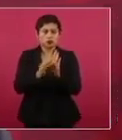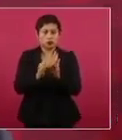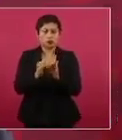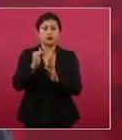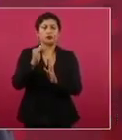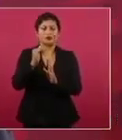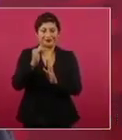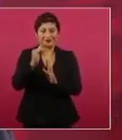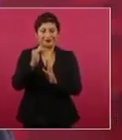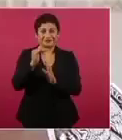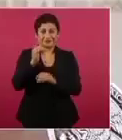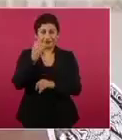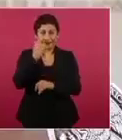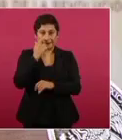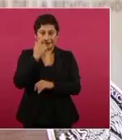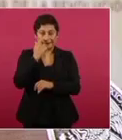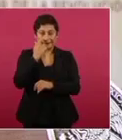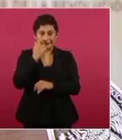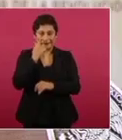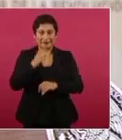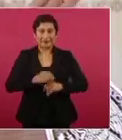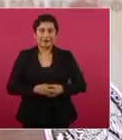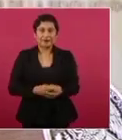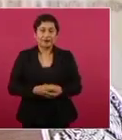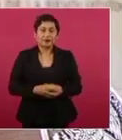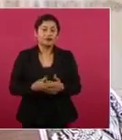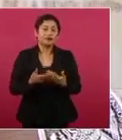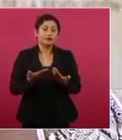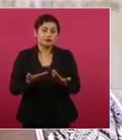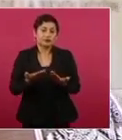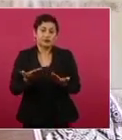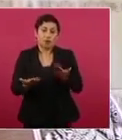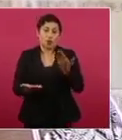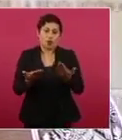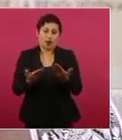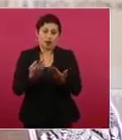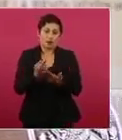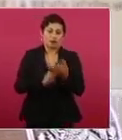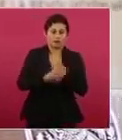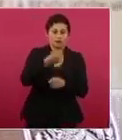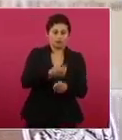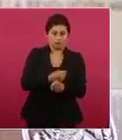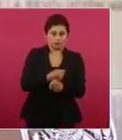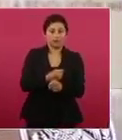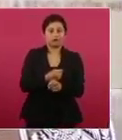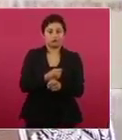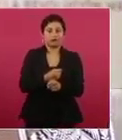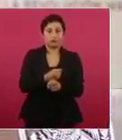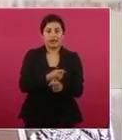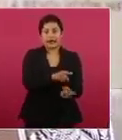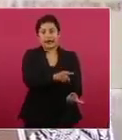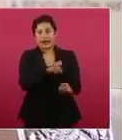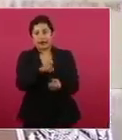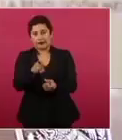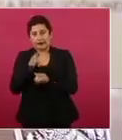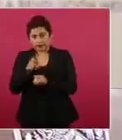reales con relación al año pasado, en recaudación.